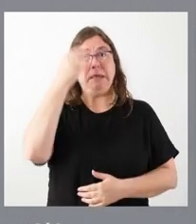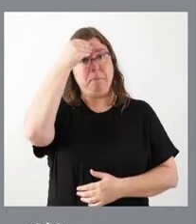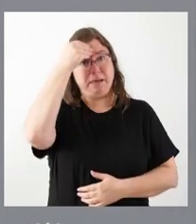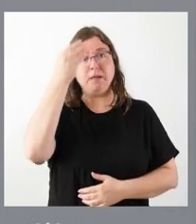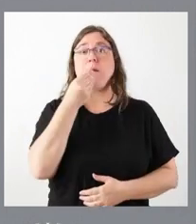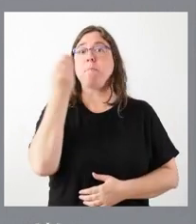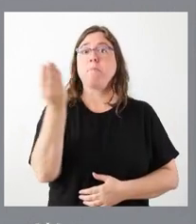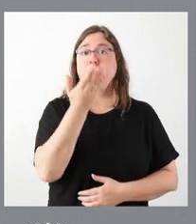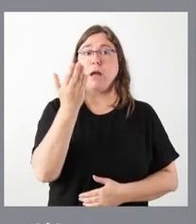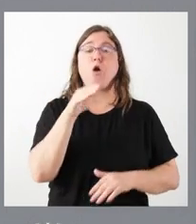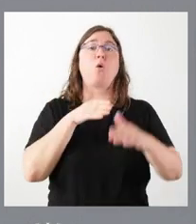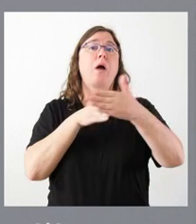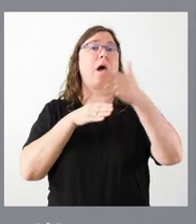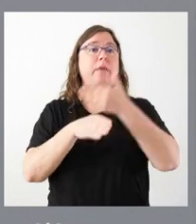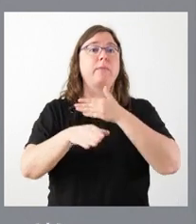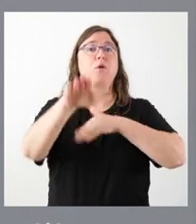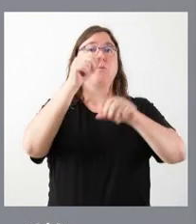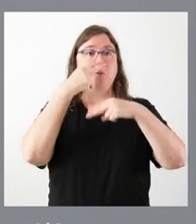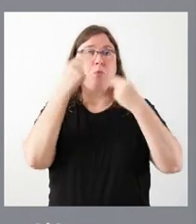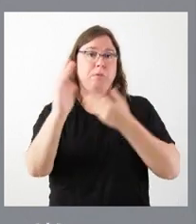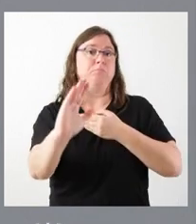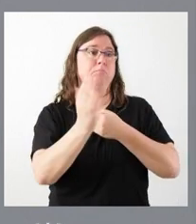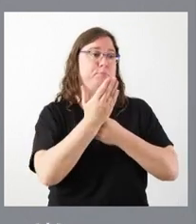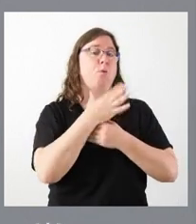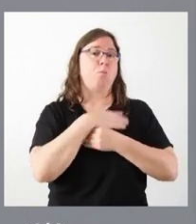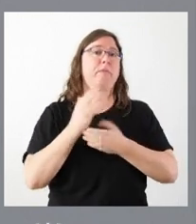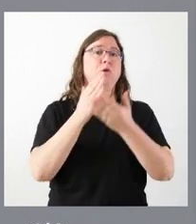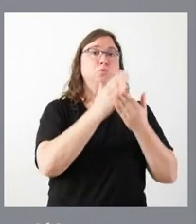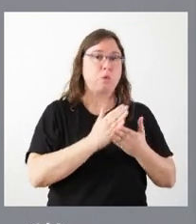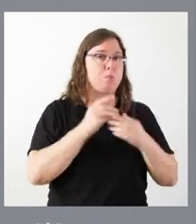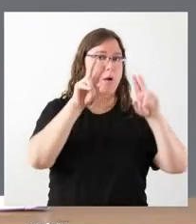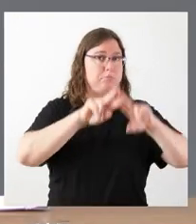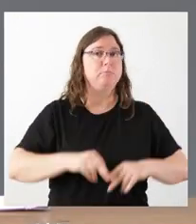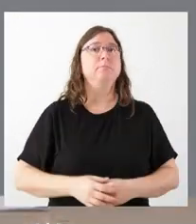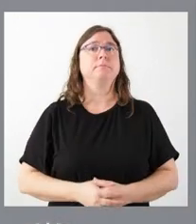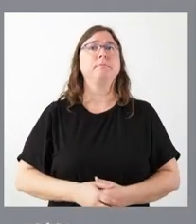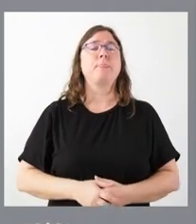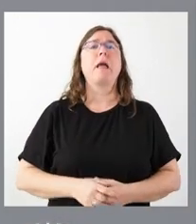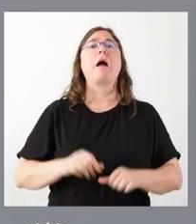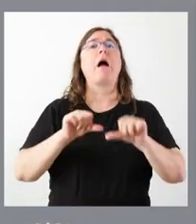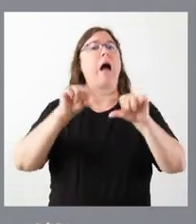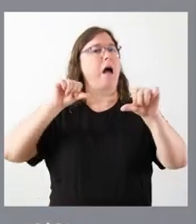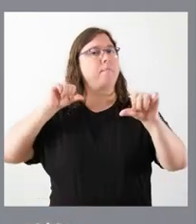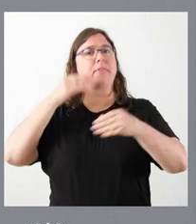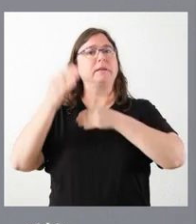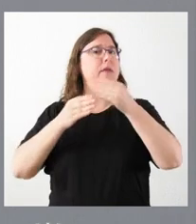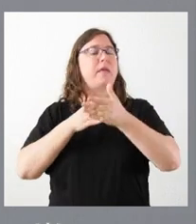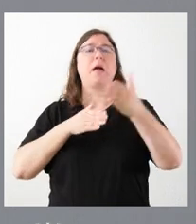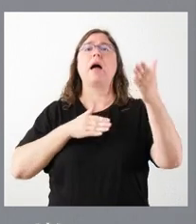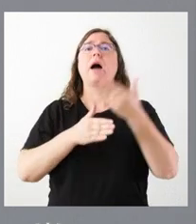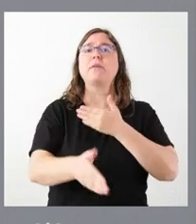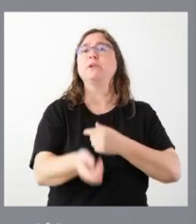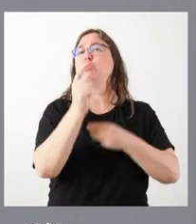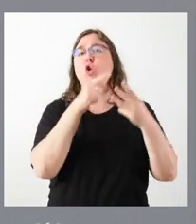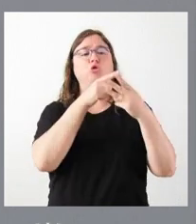cabo este procedimiento a través de convocatoria pública, pues, lo pueden plantear y se puede llegar a analizar. Otras veces se ha hecho, a través de la vía, de que solo hay